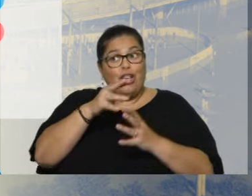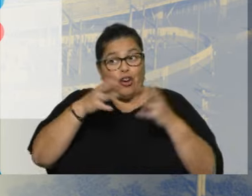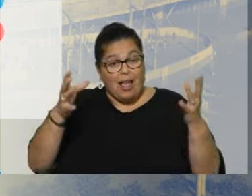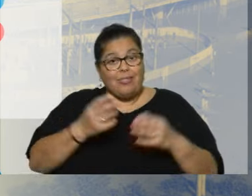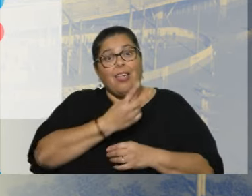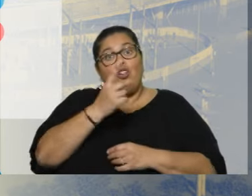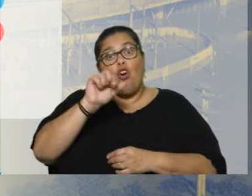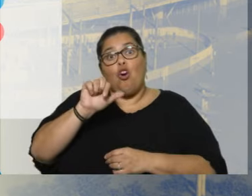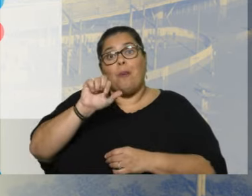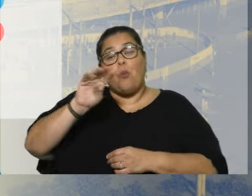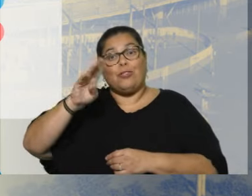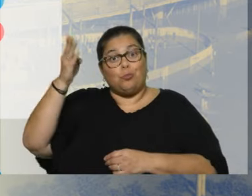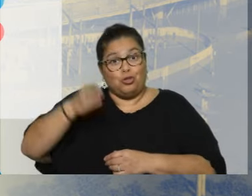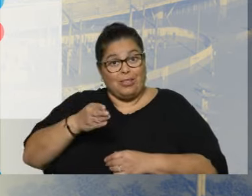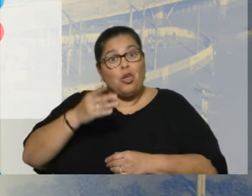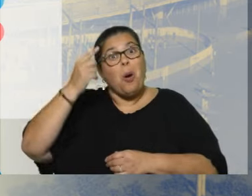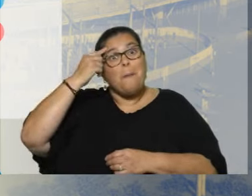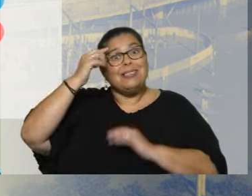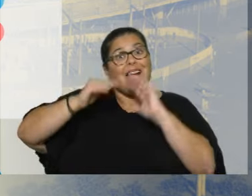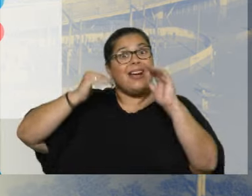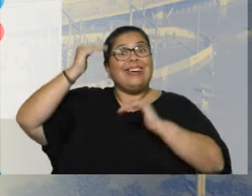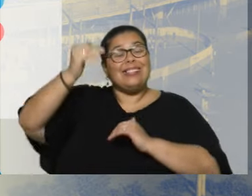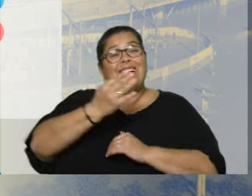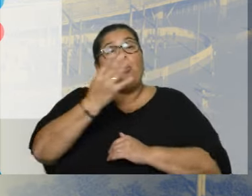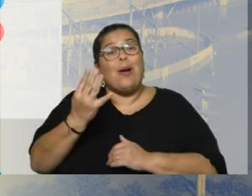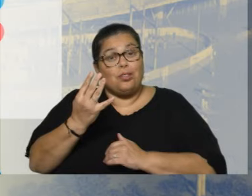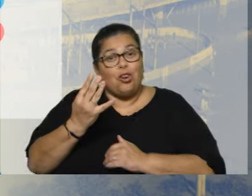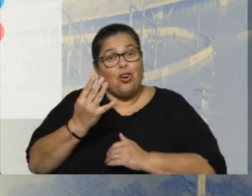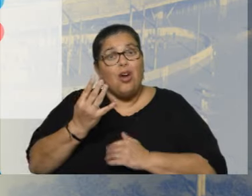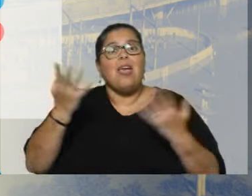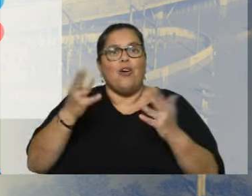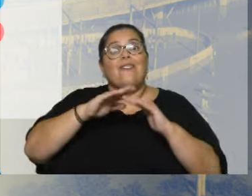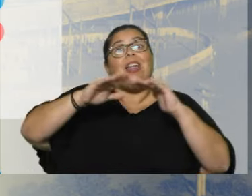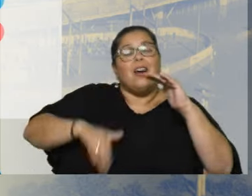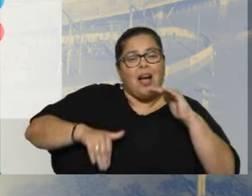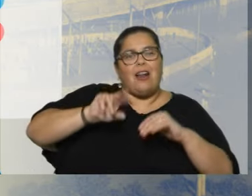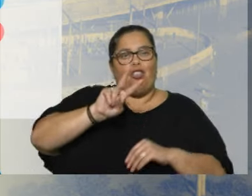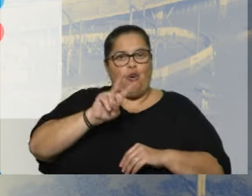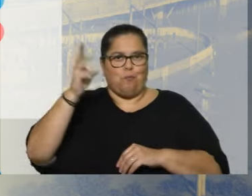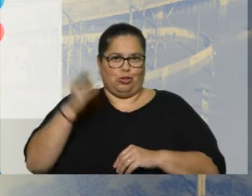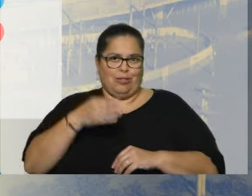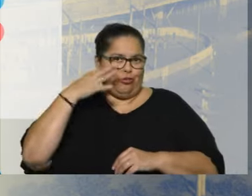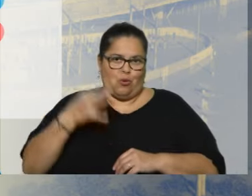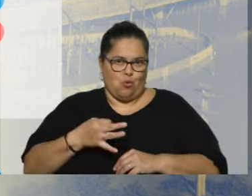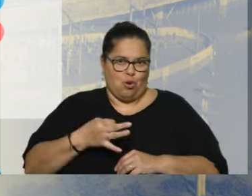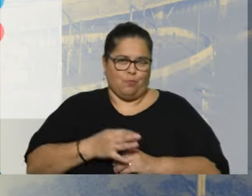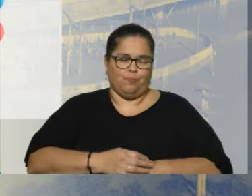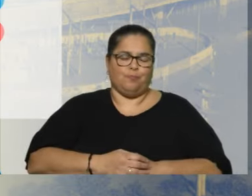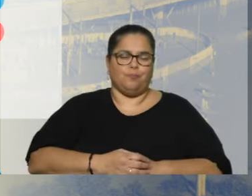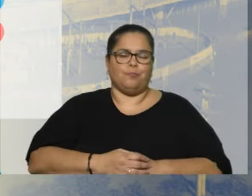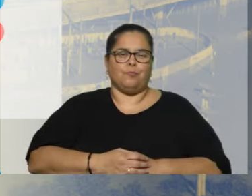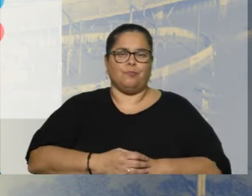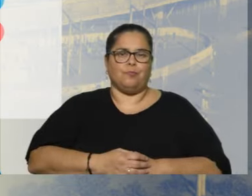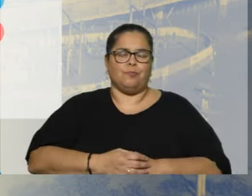4%. Es probable que bajen por lo menos 2 puntos porcentuales o más. Un 2% por debajo, digo, o más.